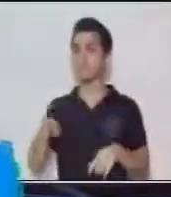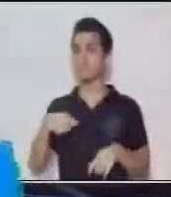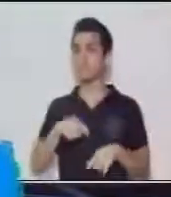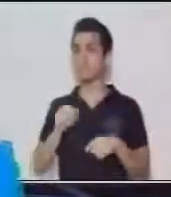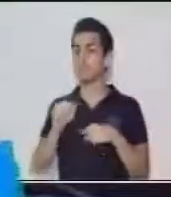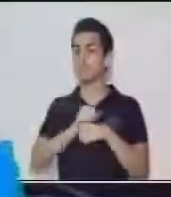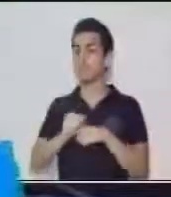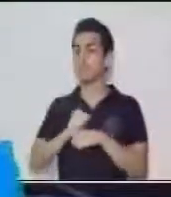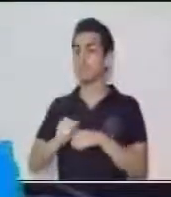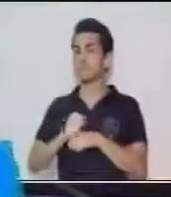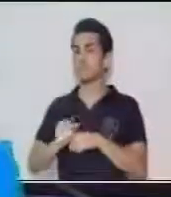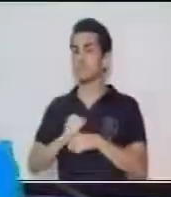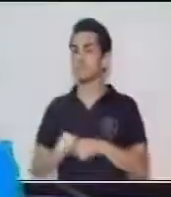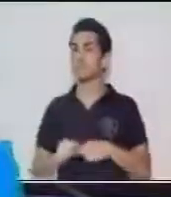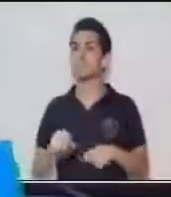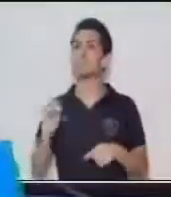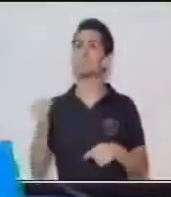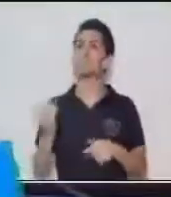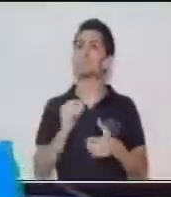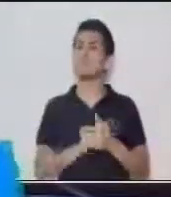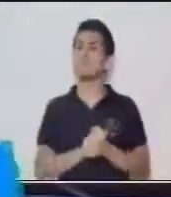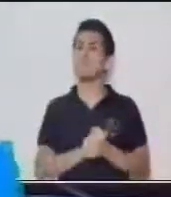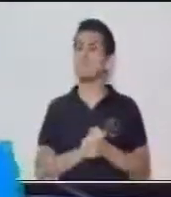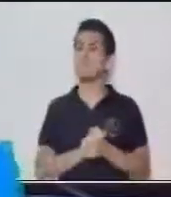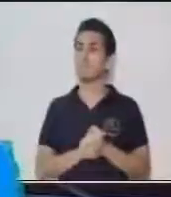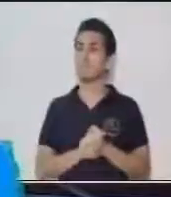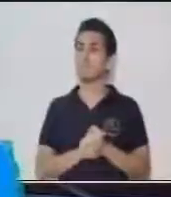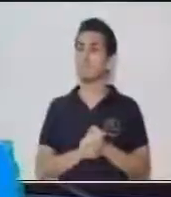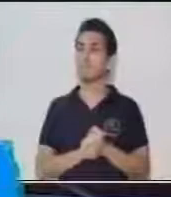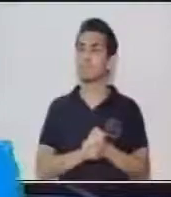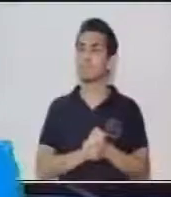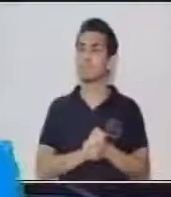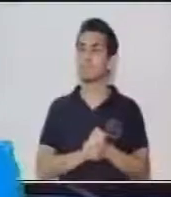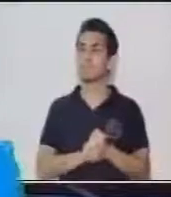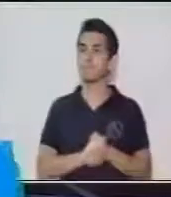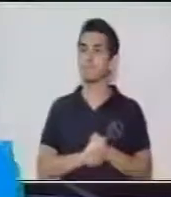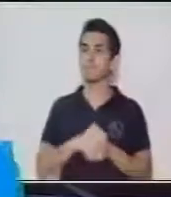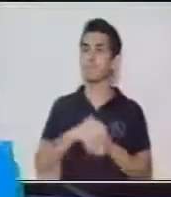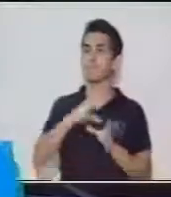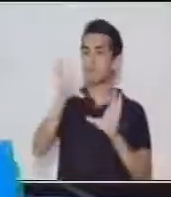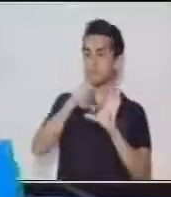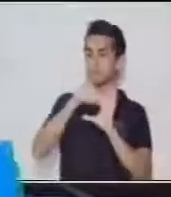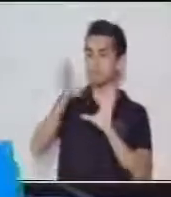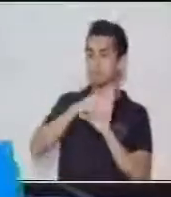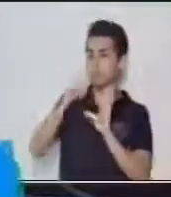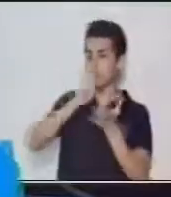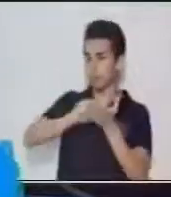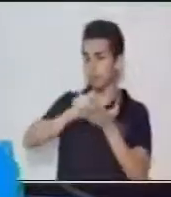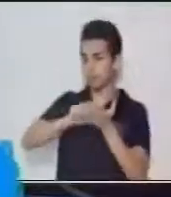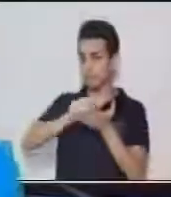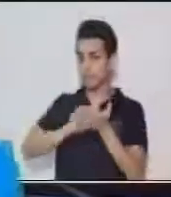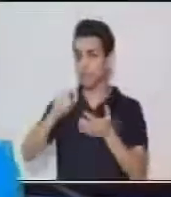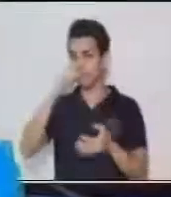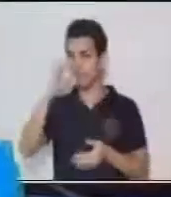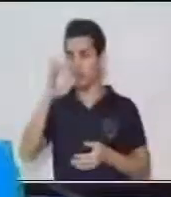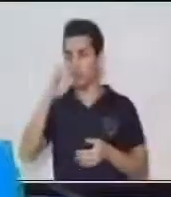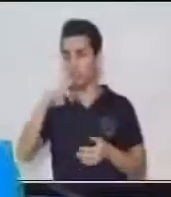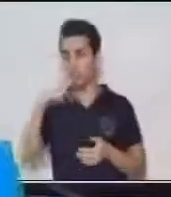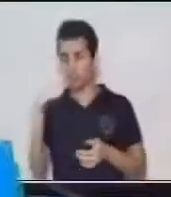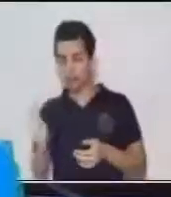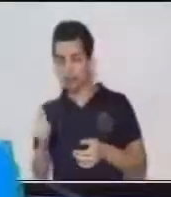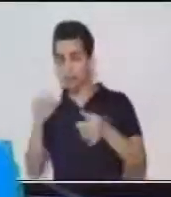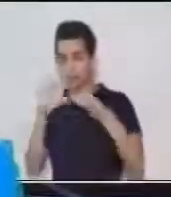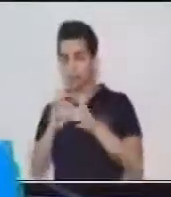lo que es la toma de notas, que ya está. Vamos a realizar